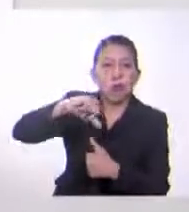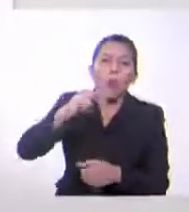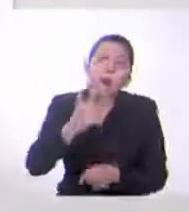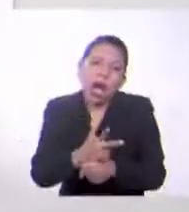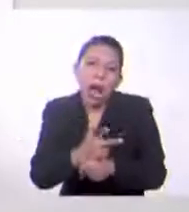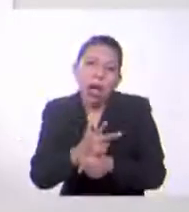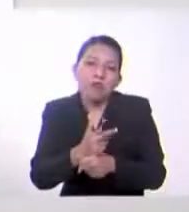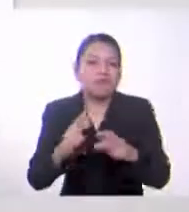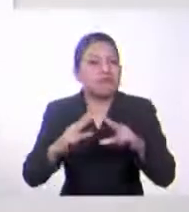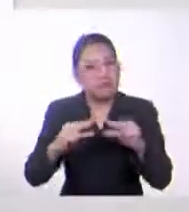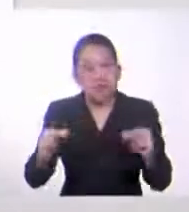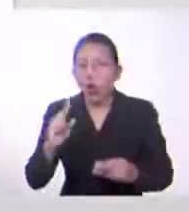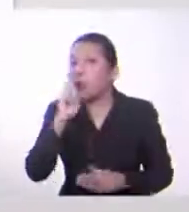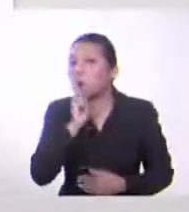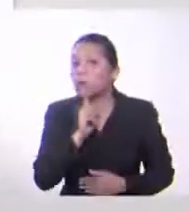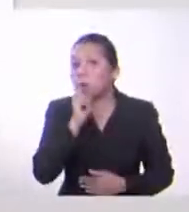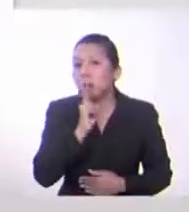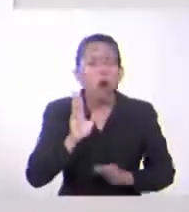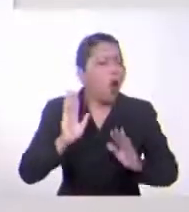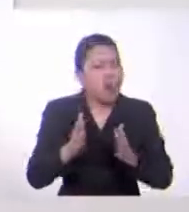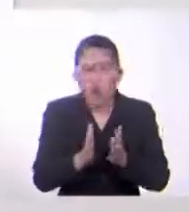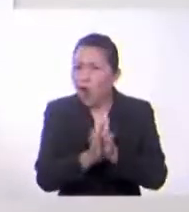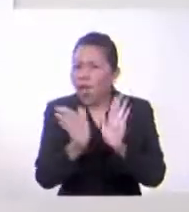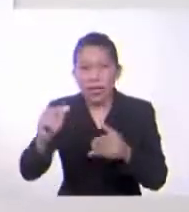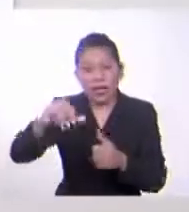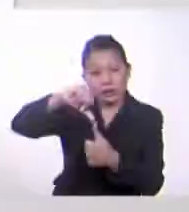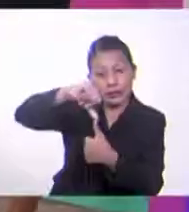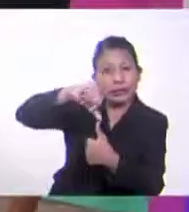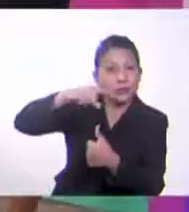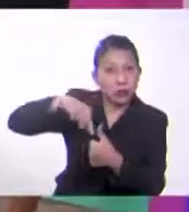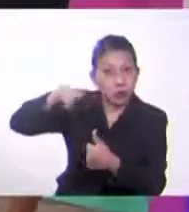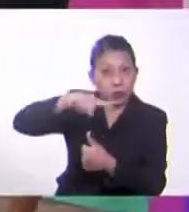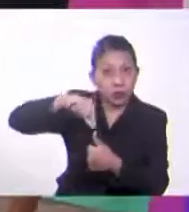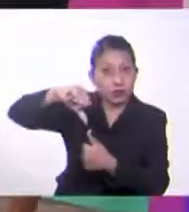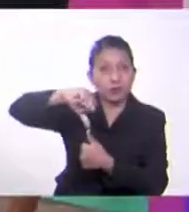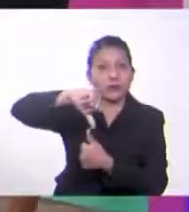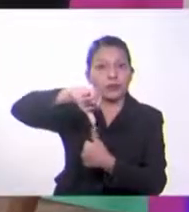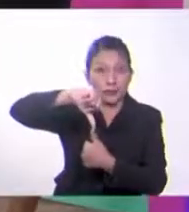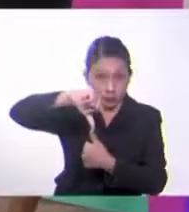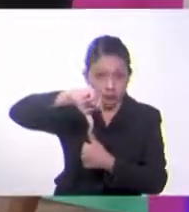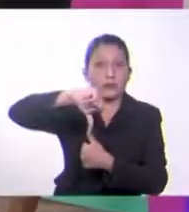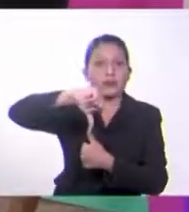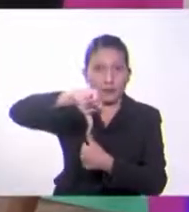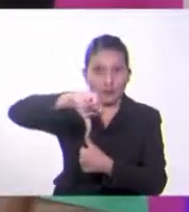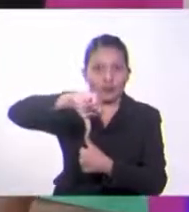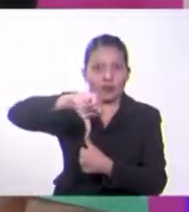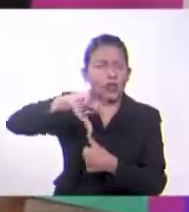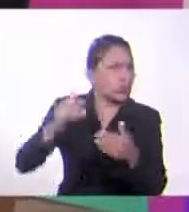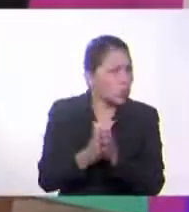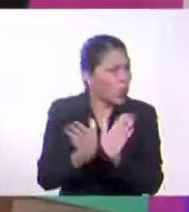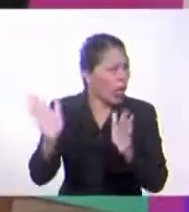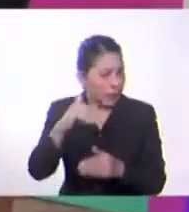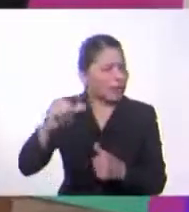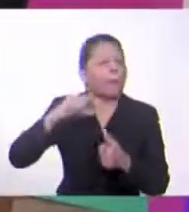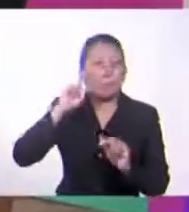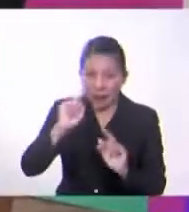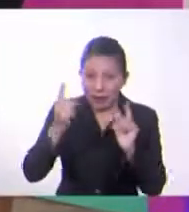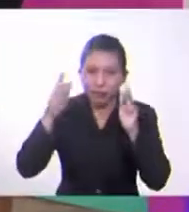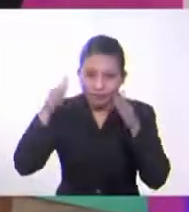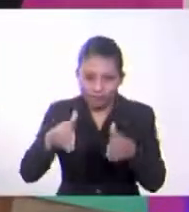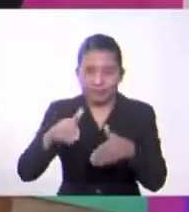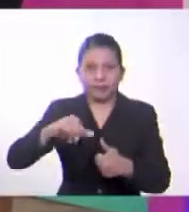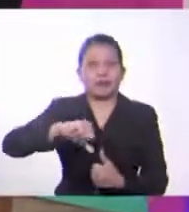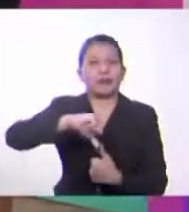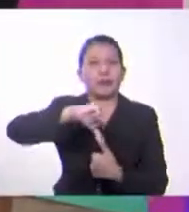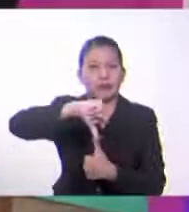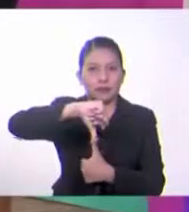Nicaragua, Honduras, o de cualquier otro de los países de Centroamérica. Que, de hecho, cumple para cualquier país, pero tenemos que saber exactamente cuál